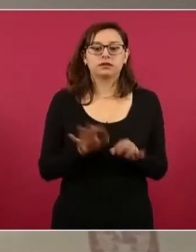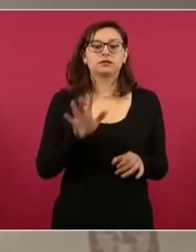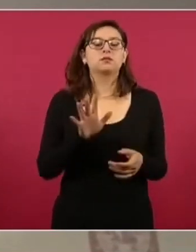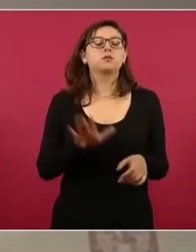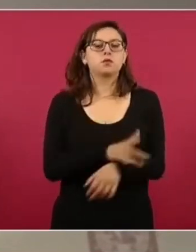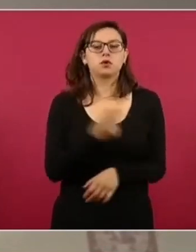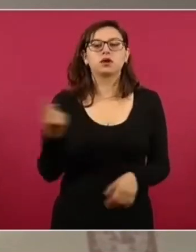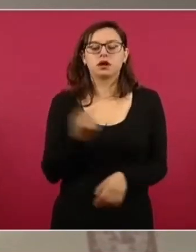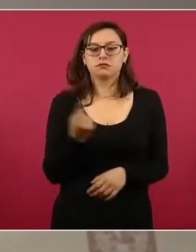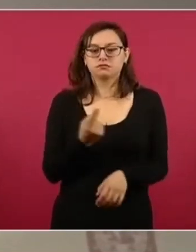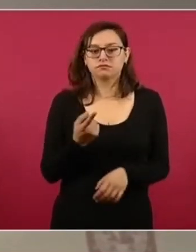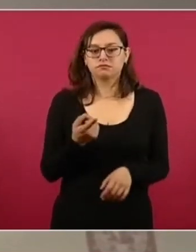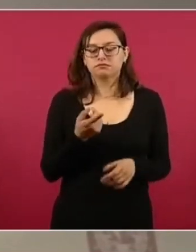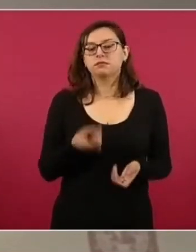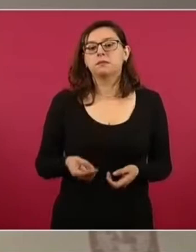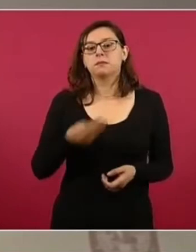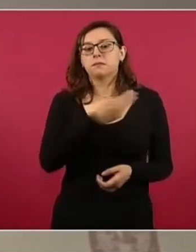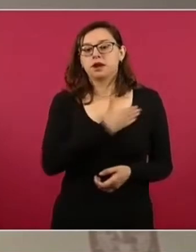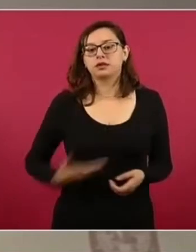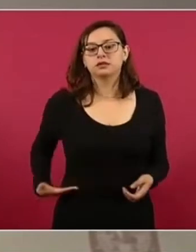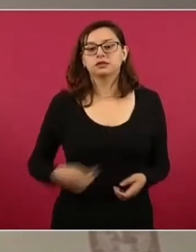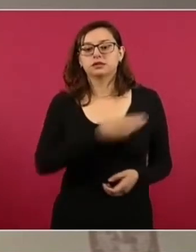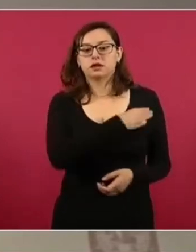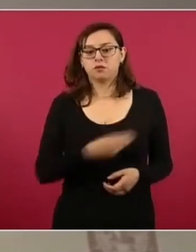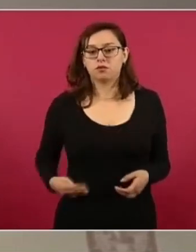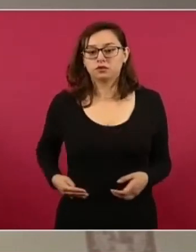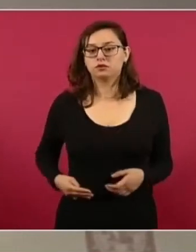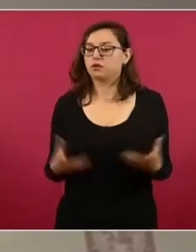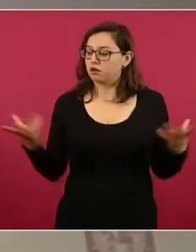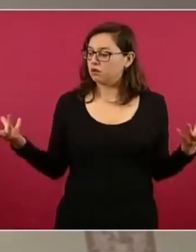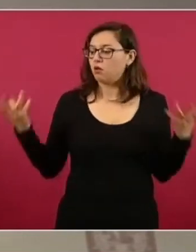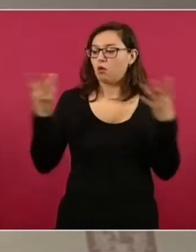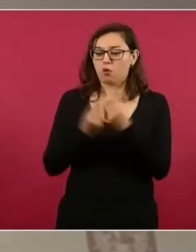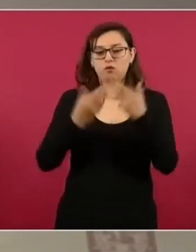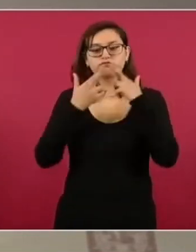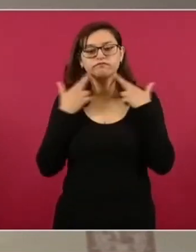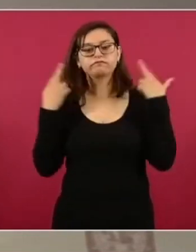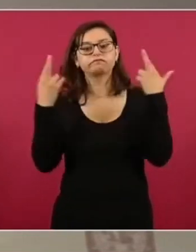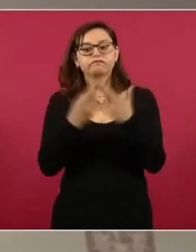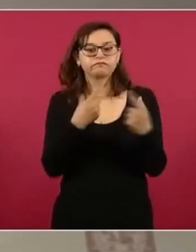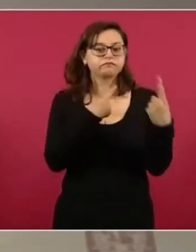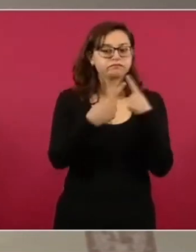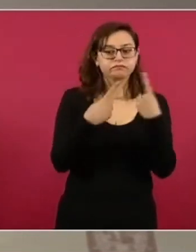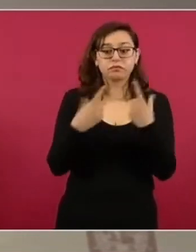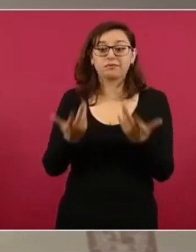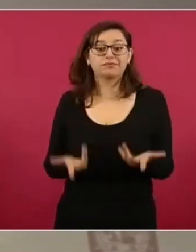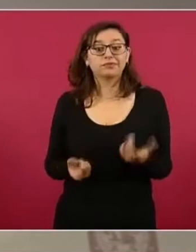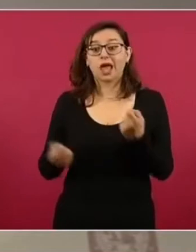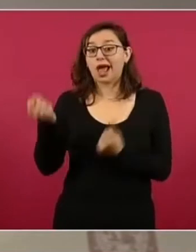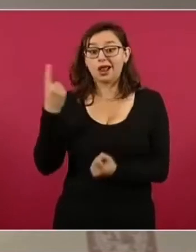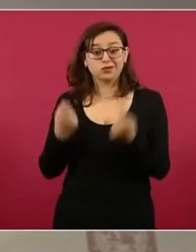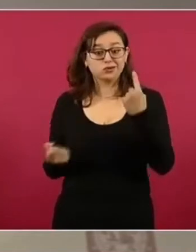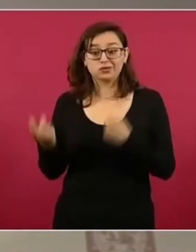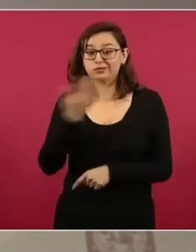municipales de diversos municipios afectados. Algunos no llegaron porque seguimos